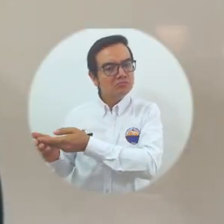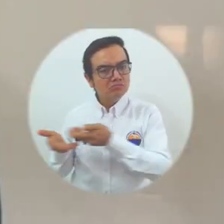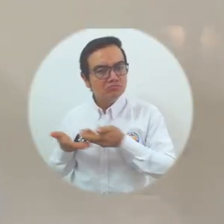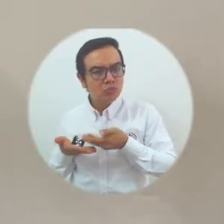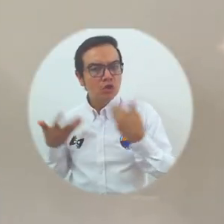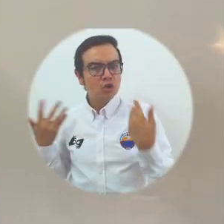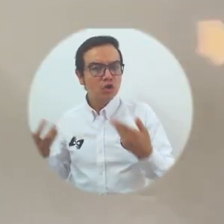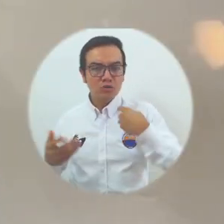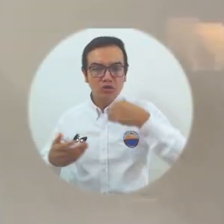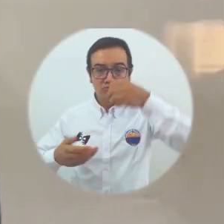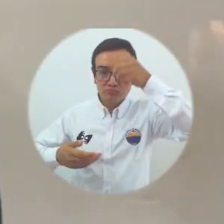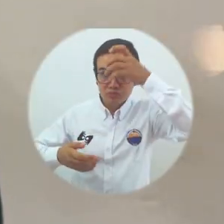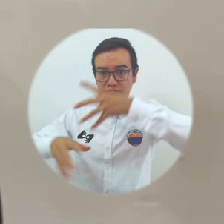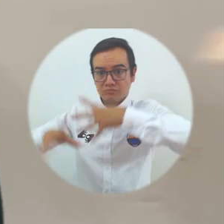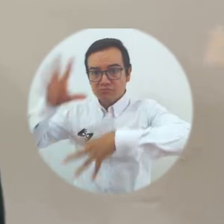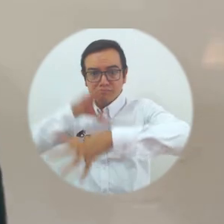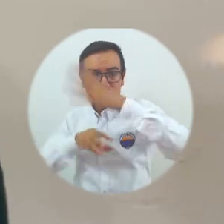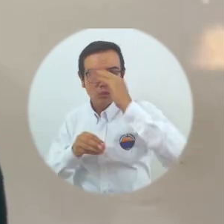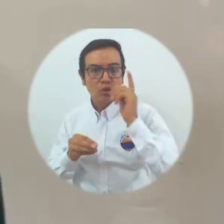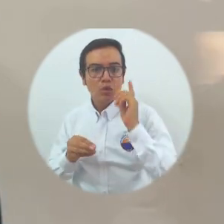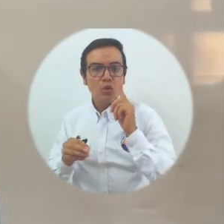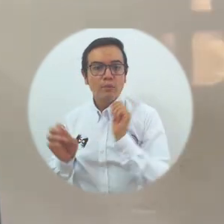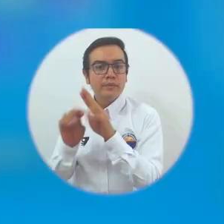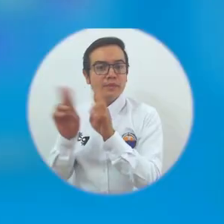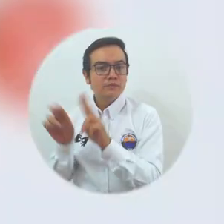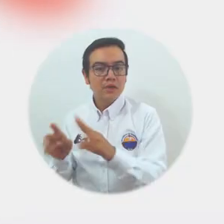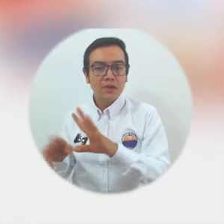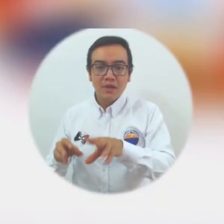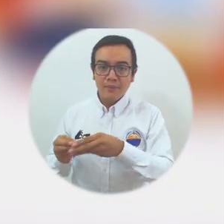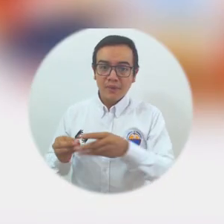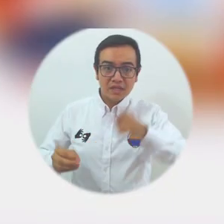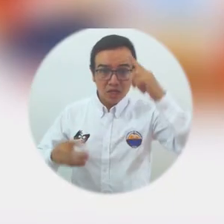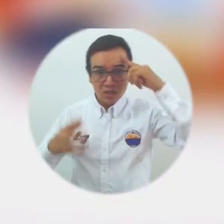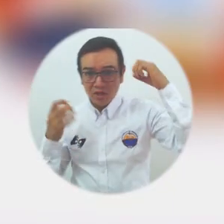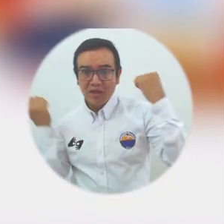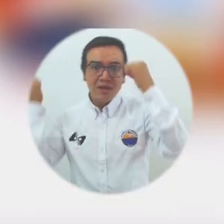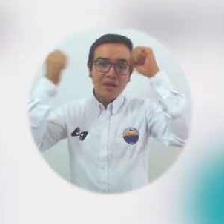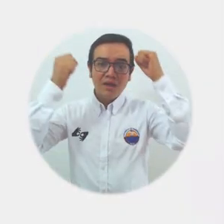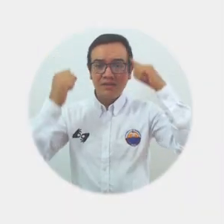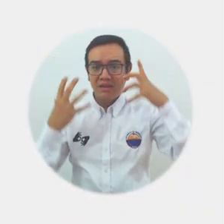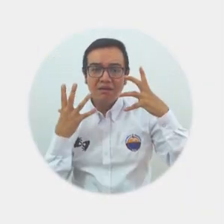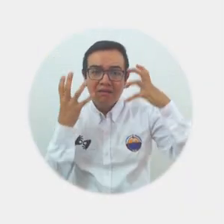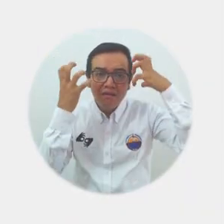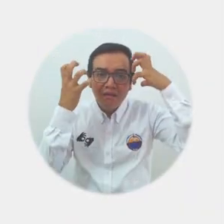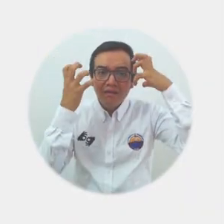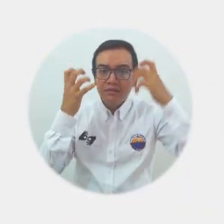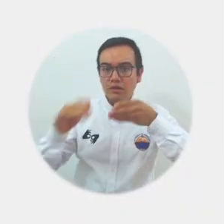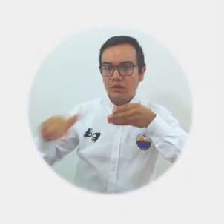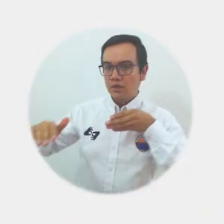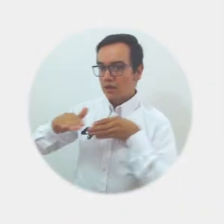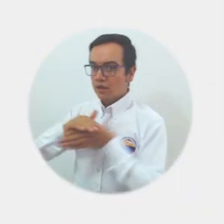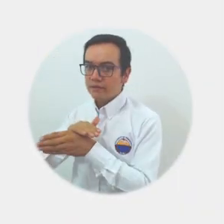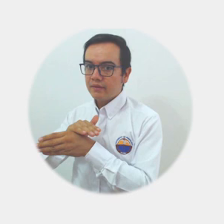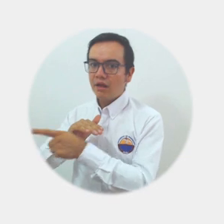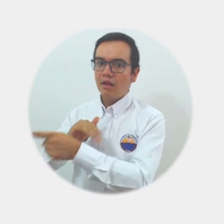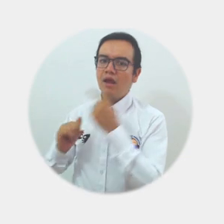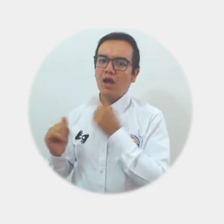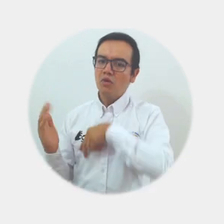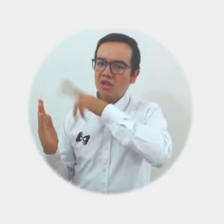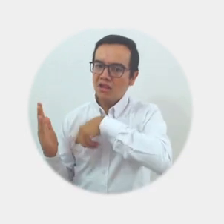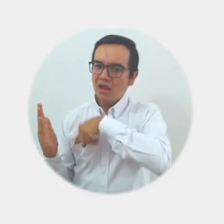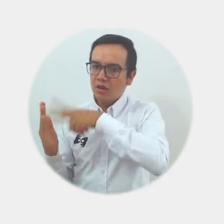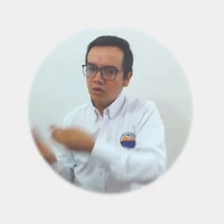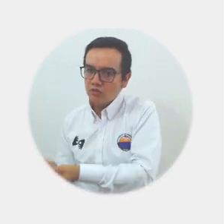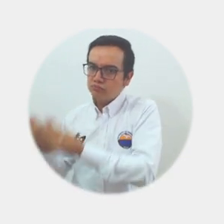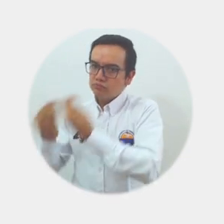virtual y nos permite adquirir nuevos conocimientos en vía web y también mitigar un poco la ansiedad que estamos presentando